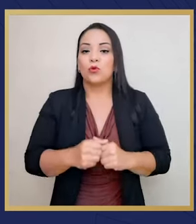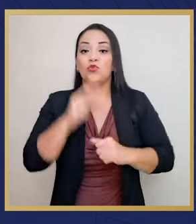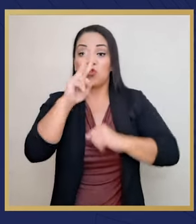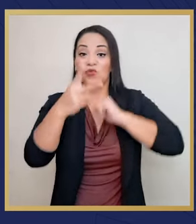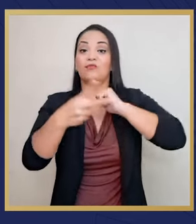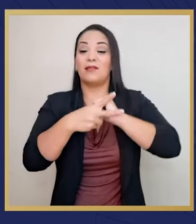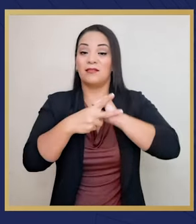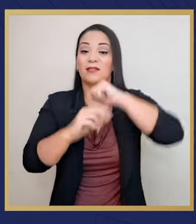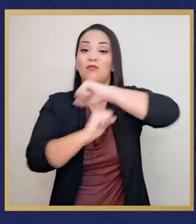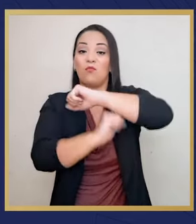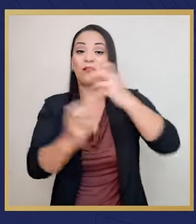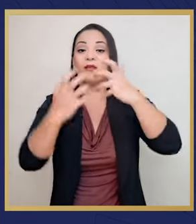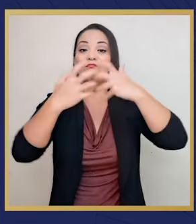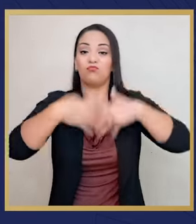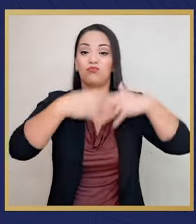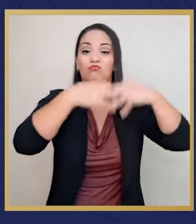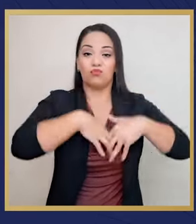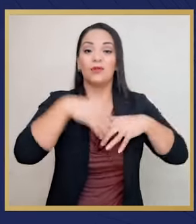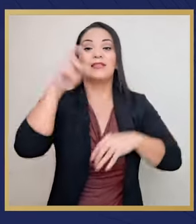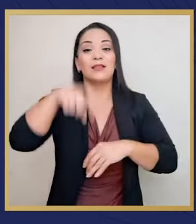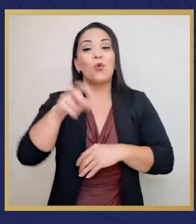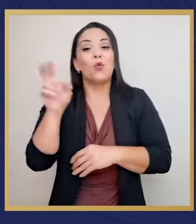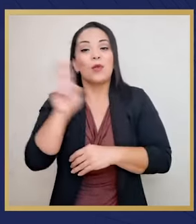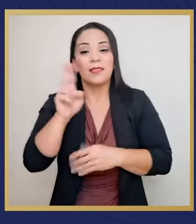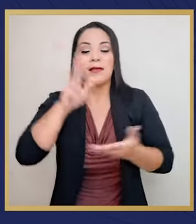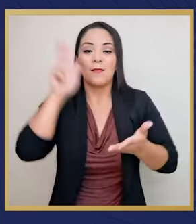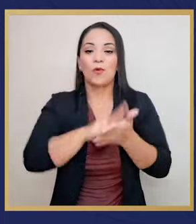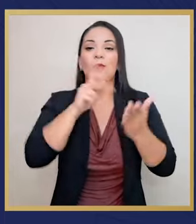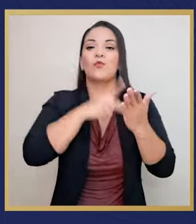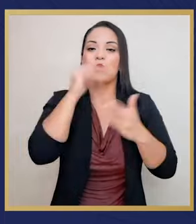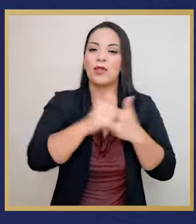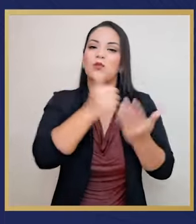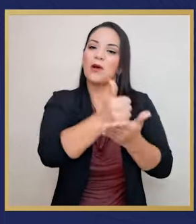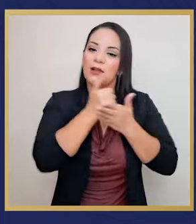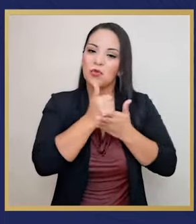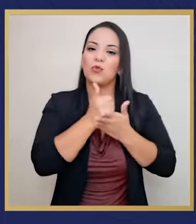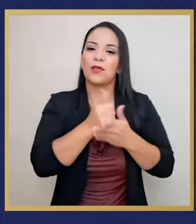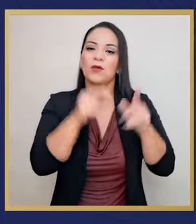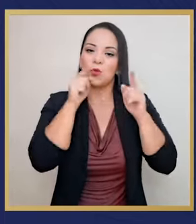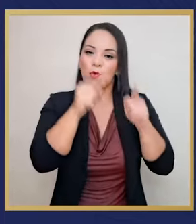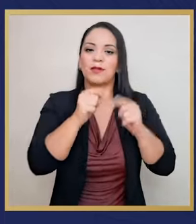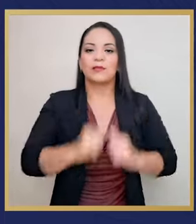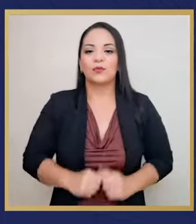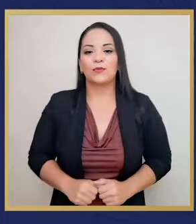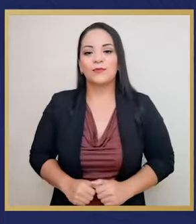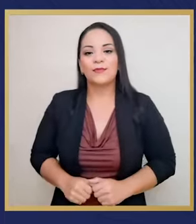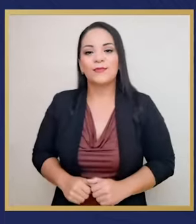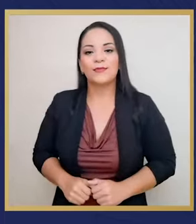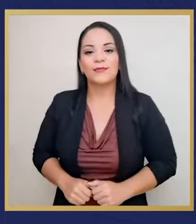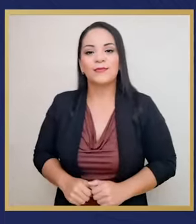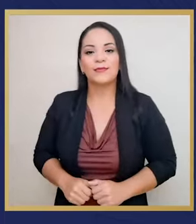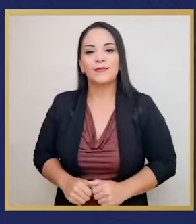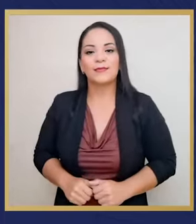se nos ha caído en dos ocasiones y necesitamos urgentemente que nos aprueben el proyecto, que nos ayuden con estos puentes.